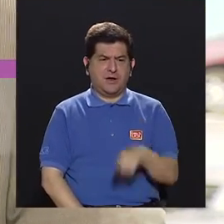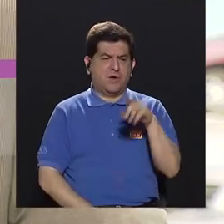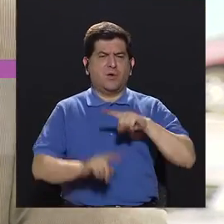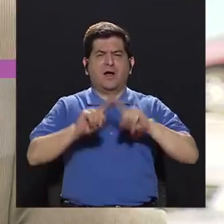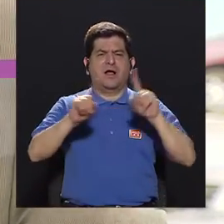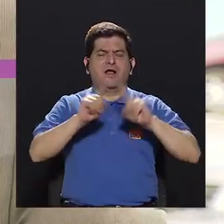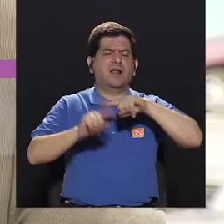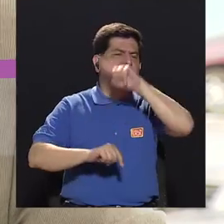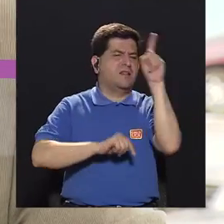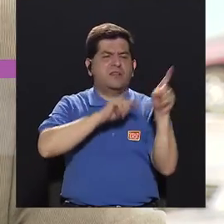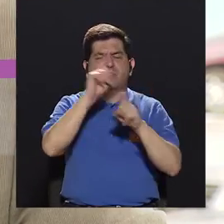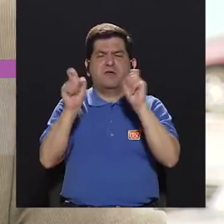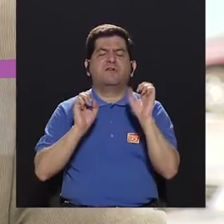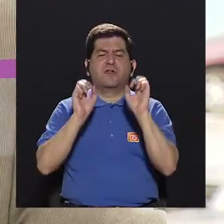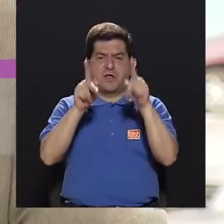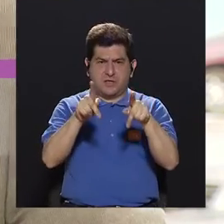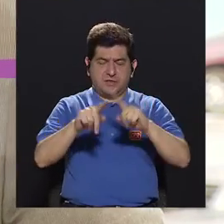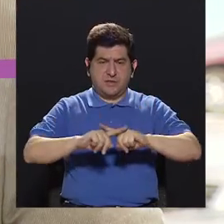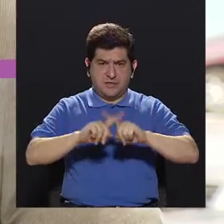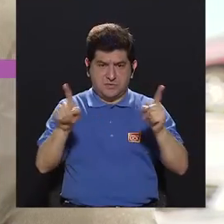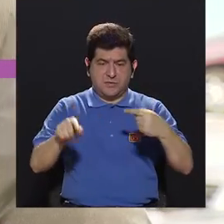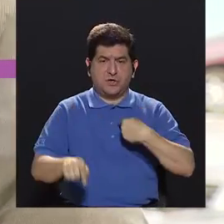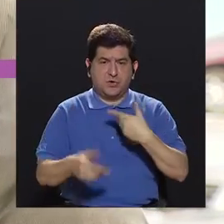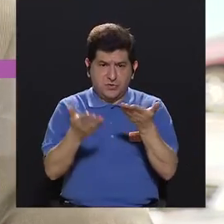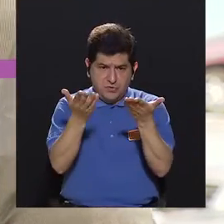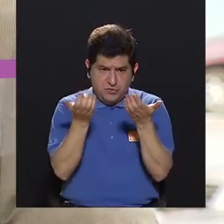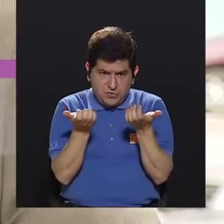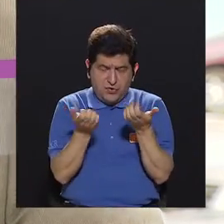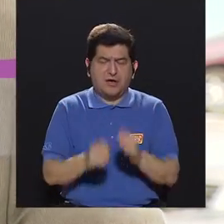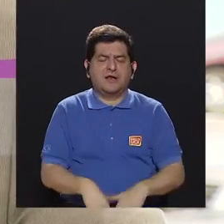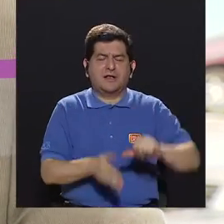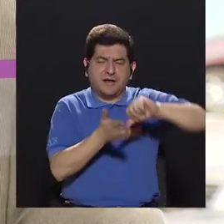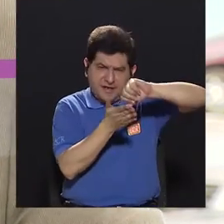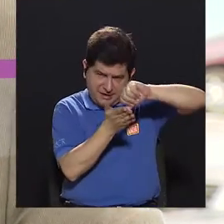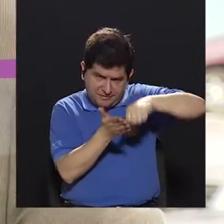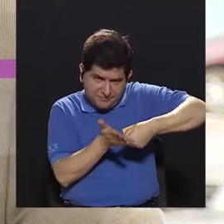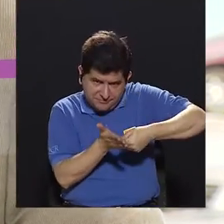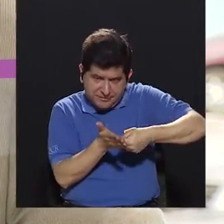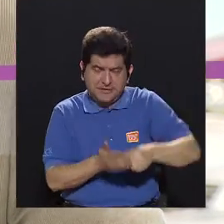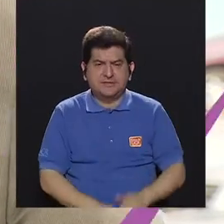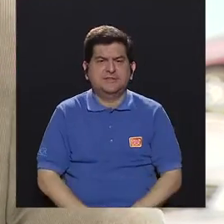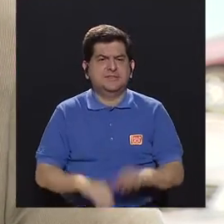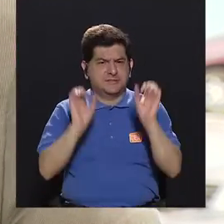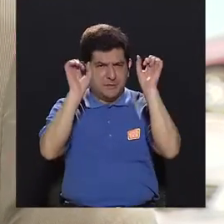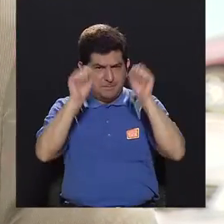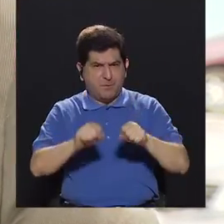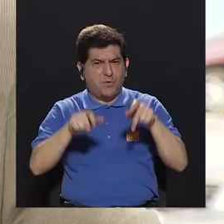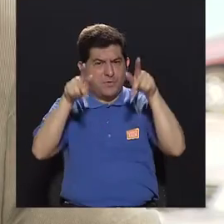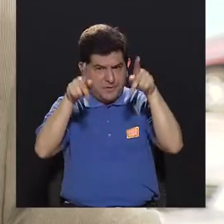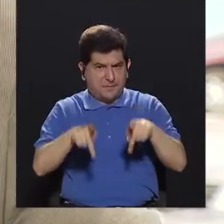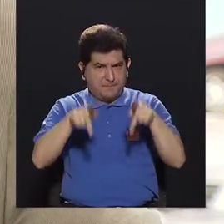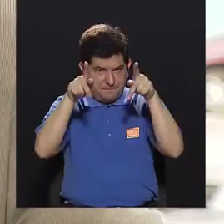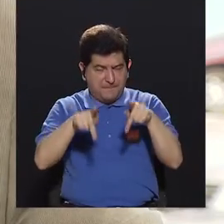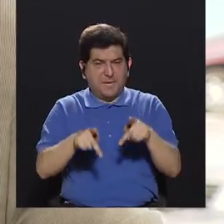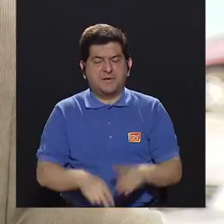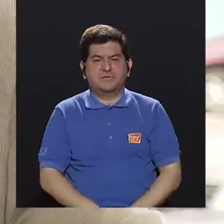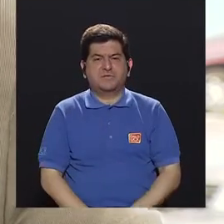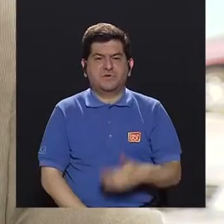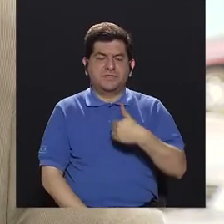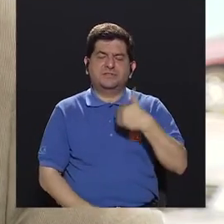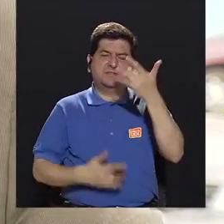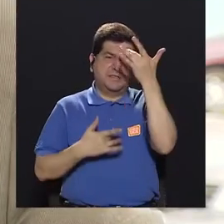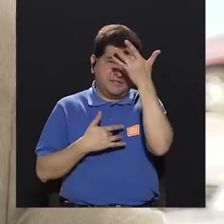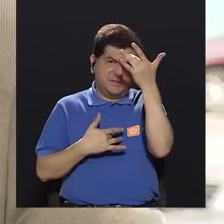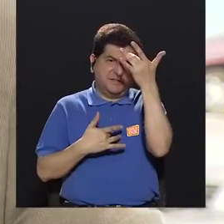muchísimas preguntas, pero sí me gustaría que nos puedan enfatizar si es posible que las personas que por ejemplo